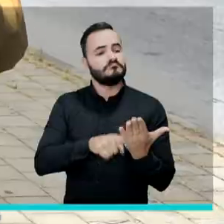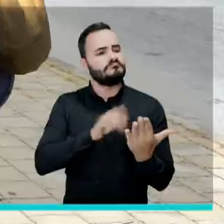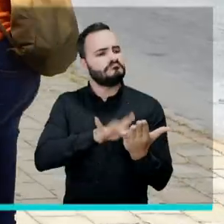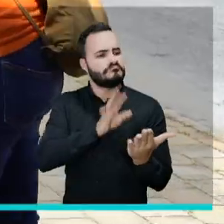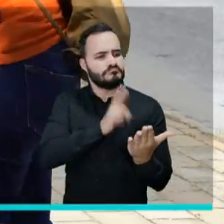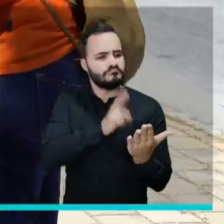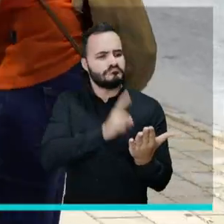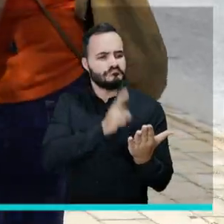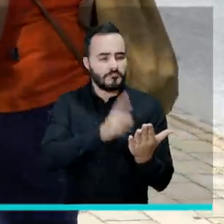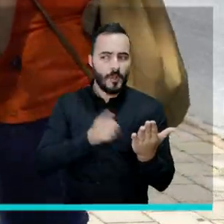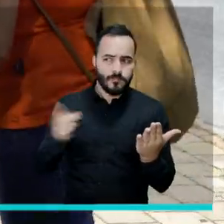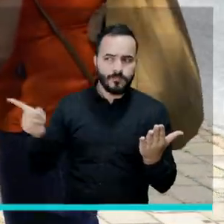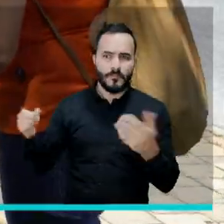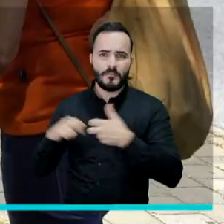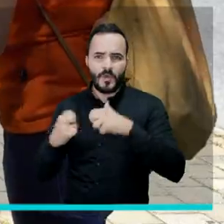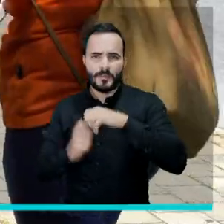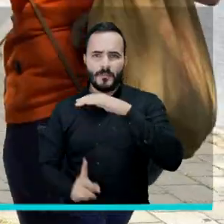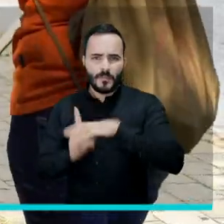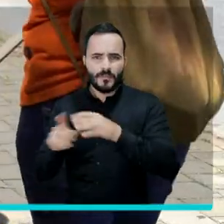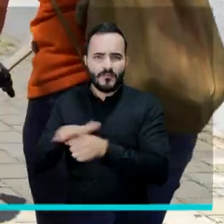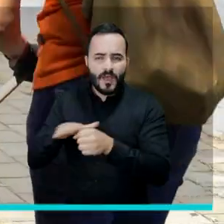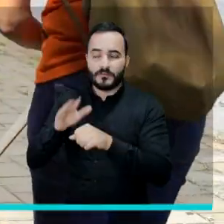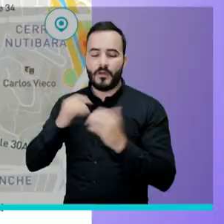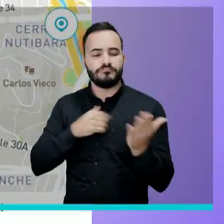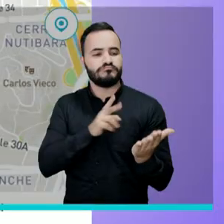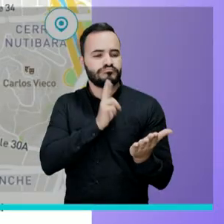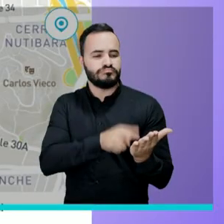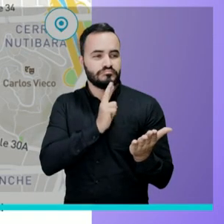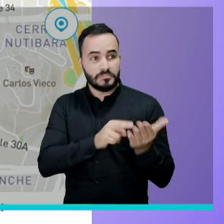fallas que tengamos al lado de nuestro barrio.